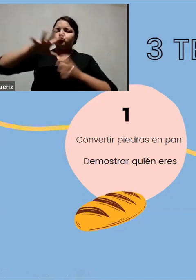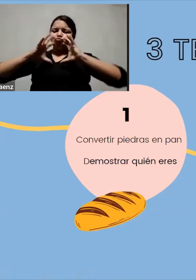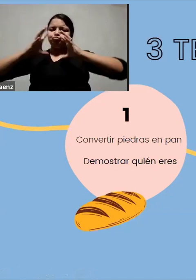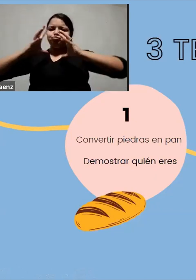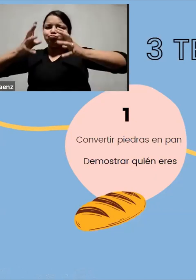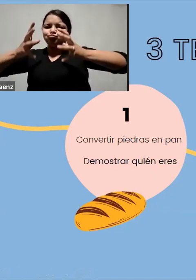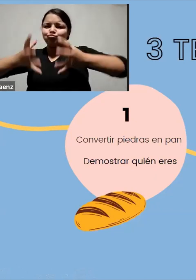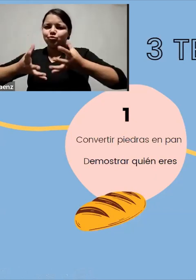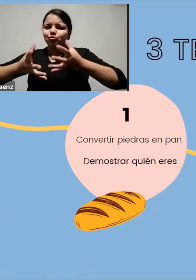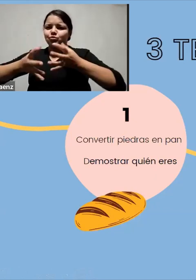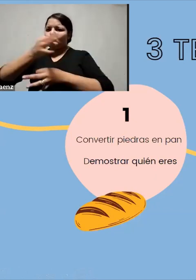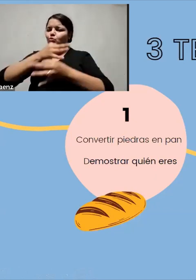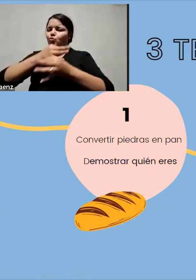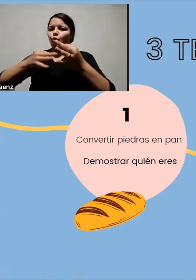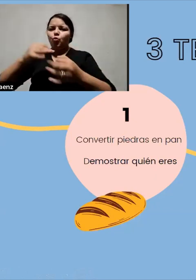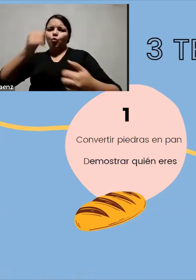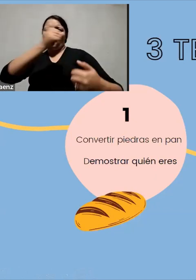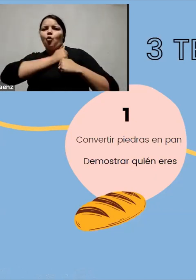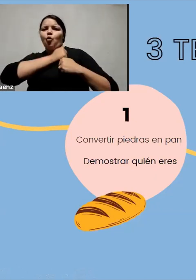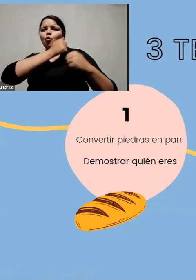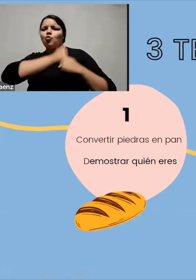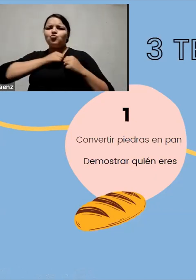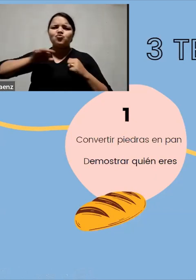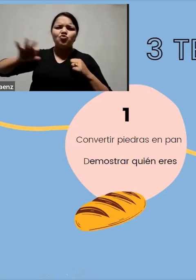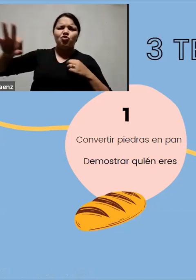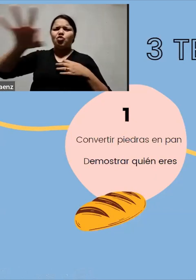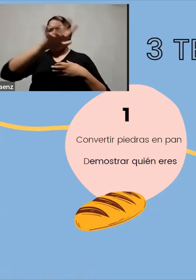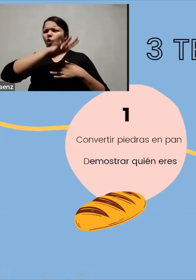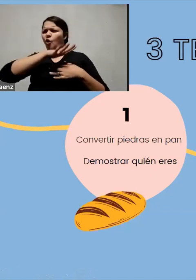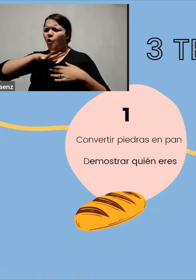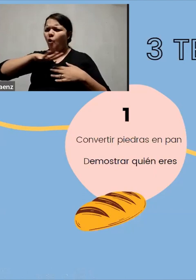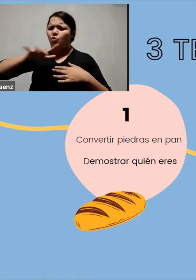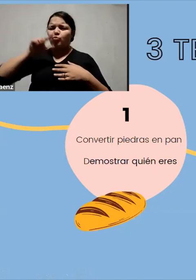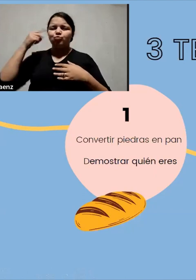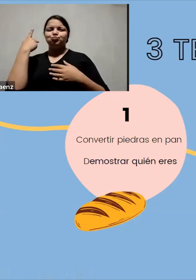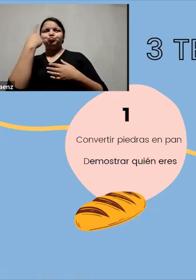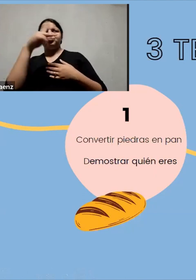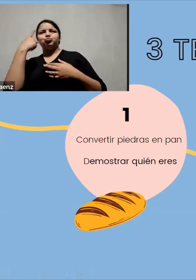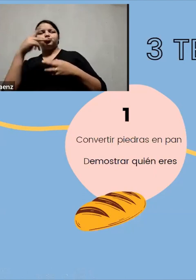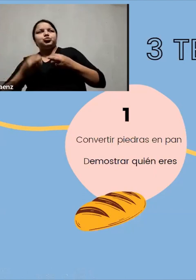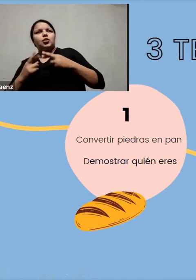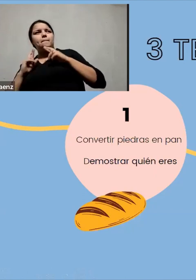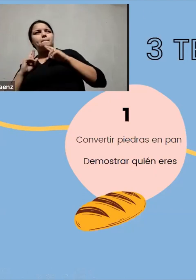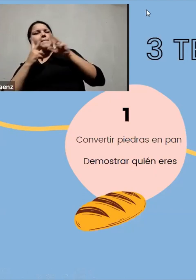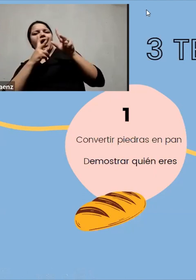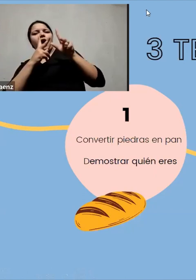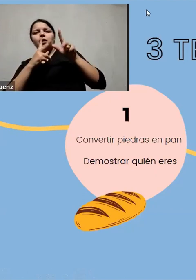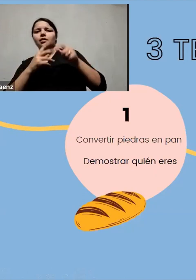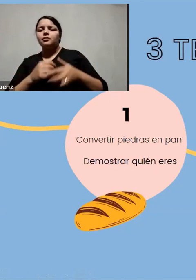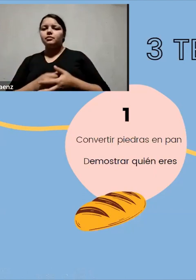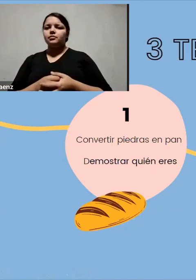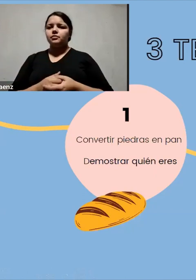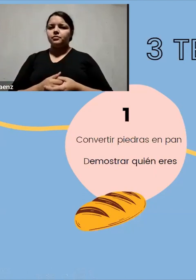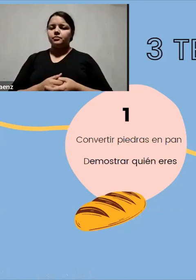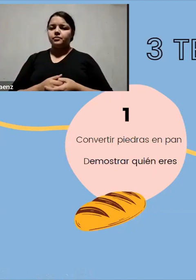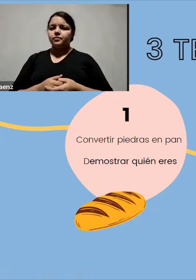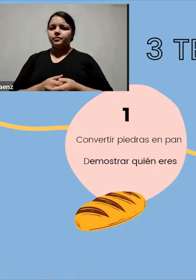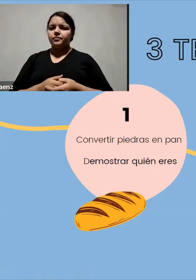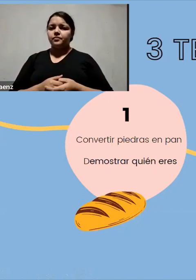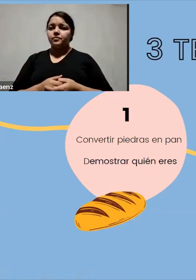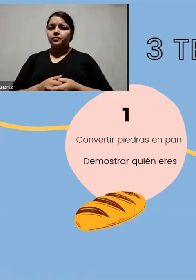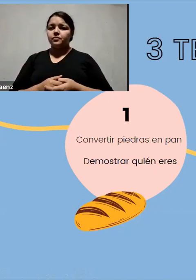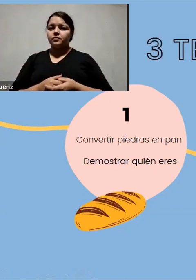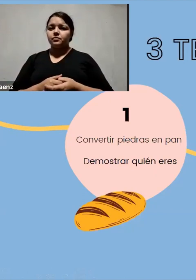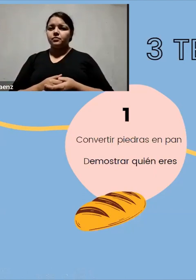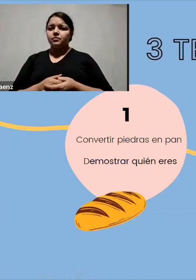pueblos, sobre los soldados. Puedes controlar todo, ¿no? Del dinero a eso se entiende. ¿Cómo podemos